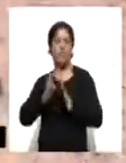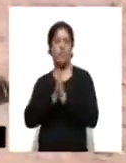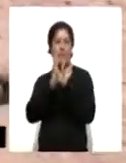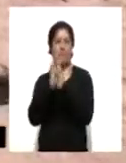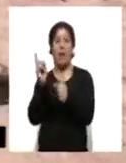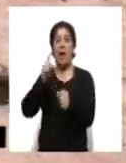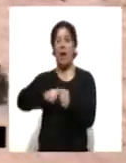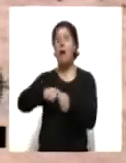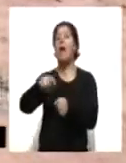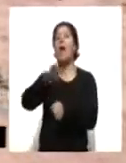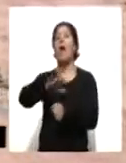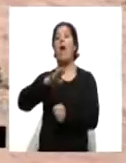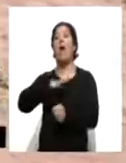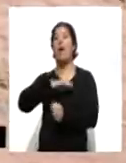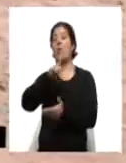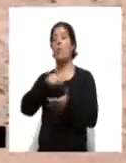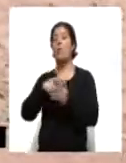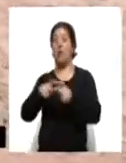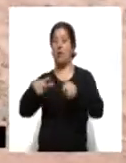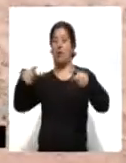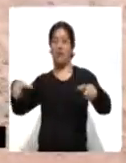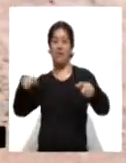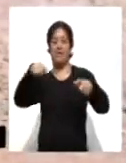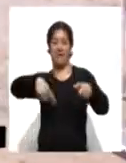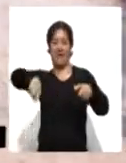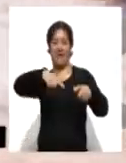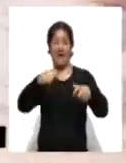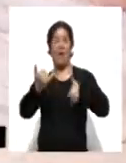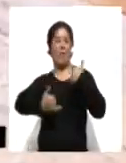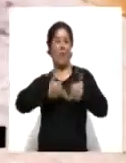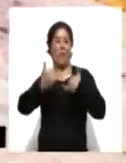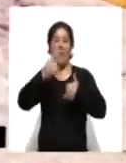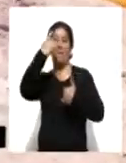creación de un espacio recreativo hecho por y para los vecinos.